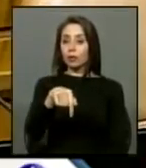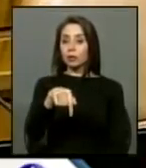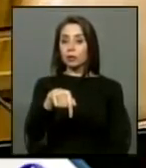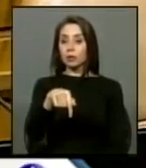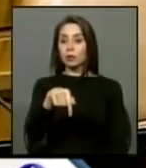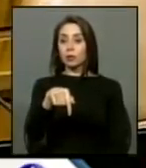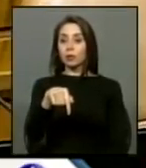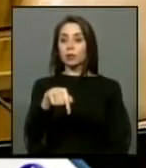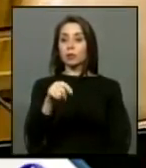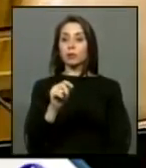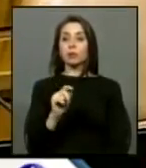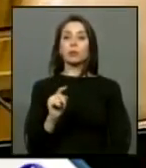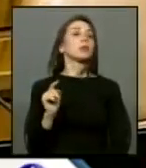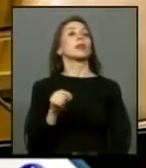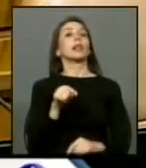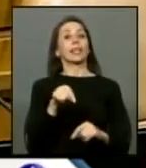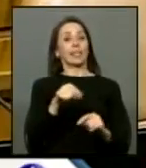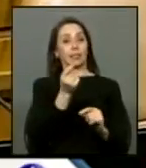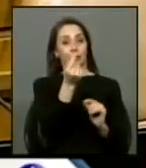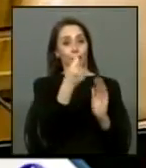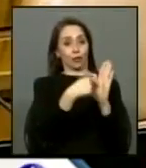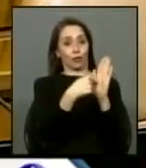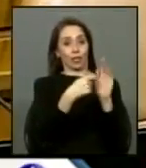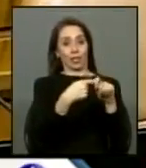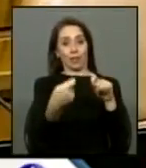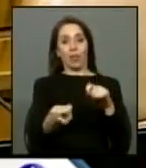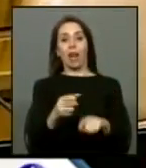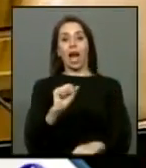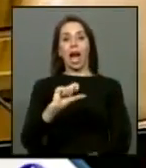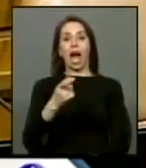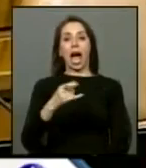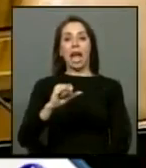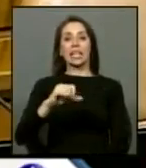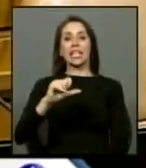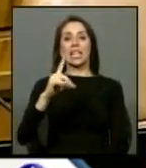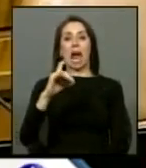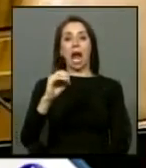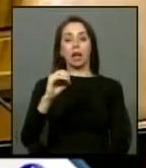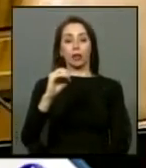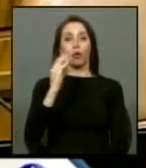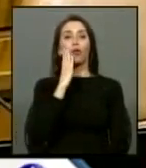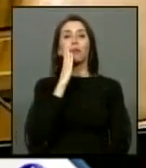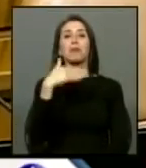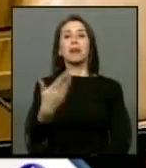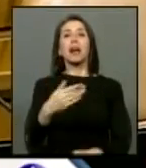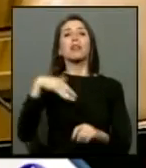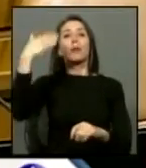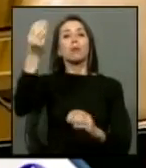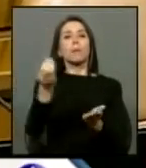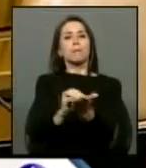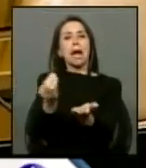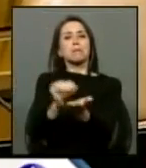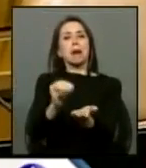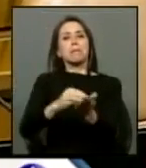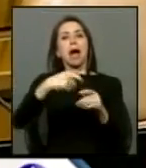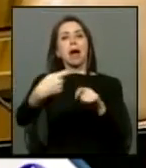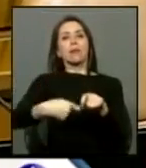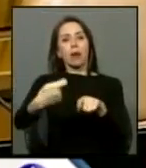que es un aguinaldo y que luego vendrán más que injusto